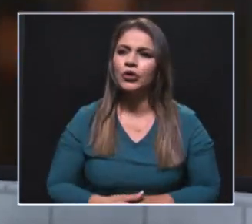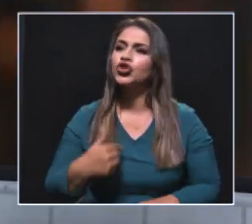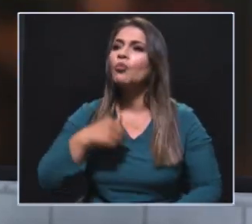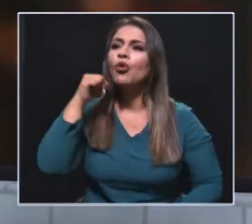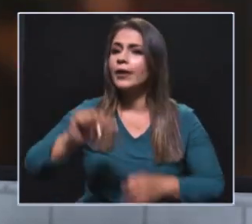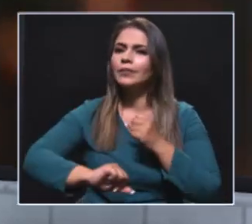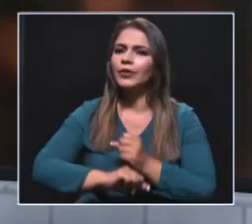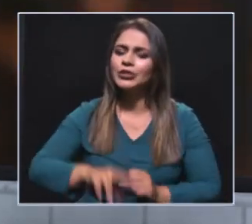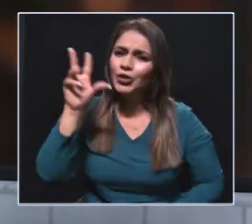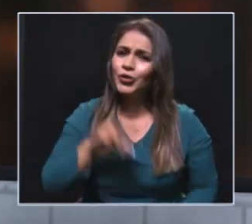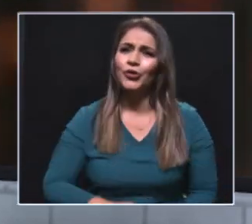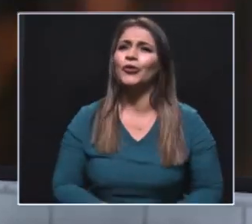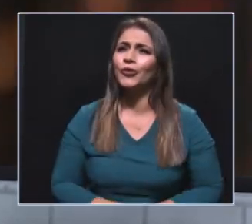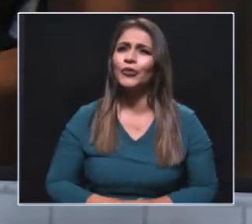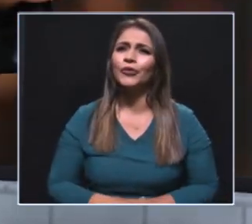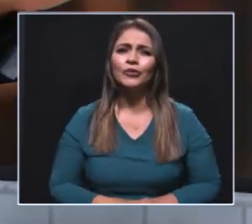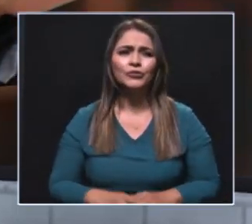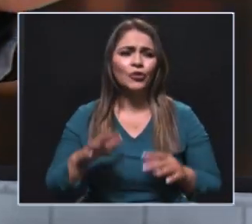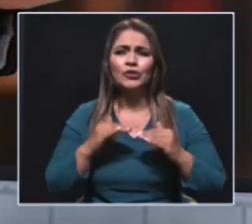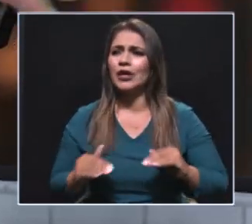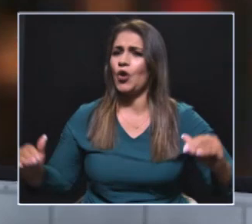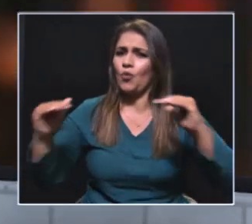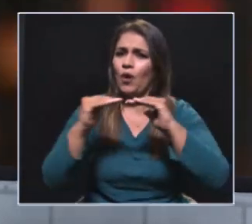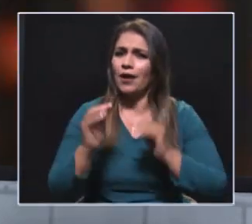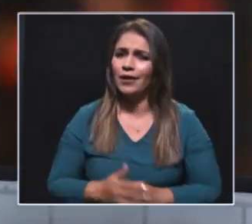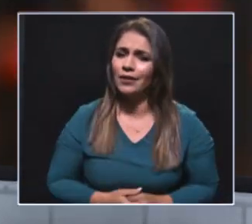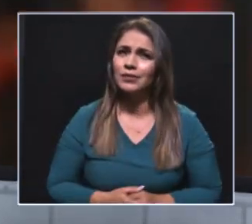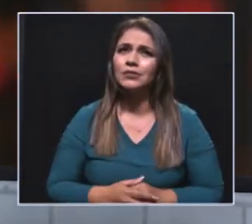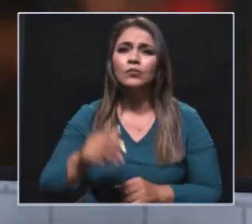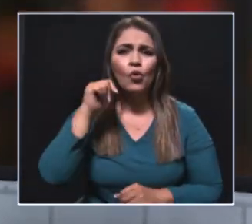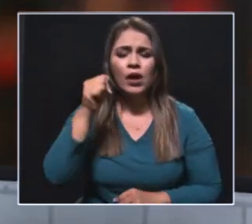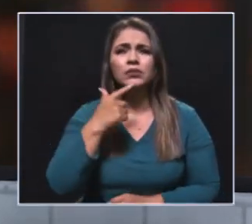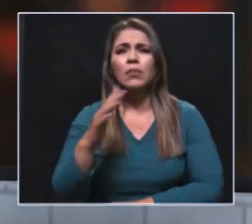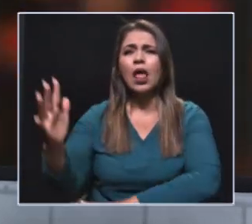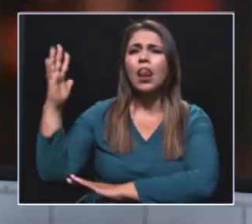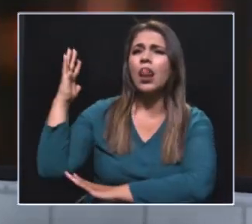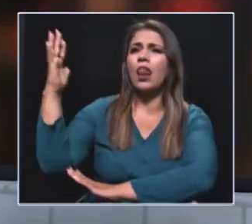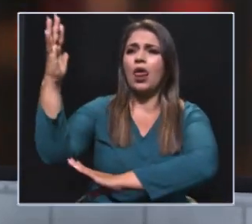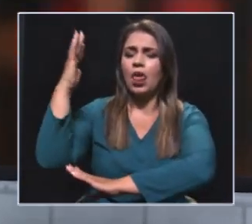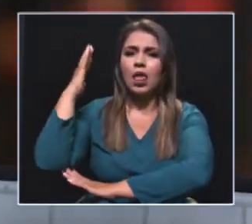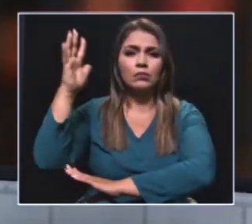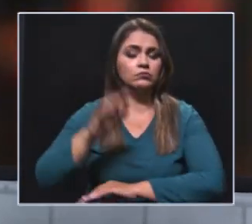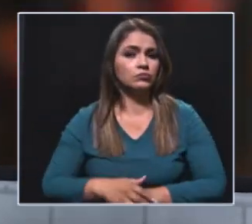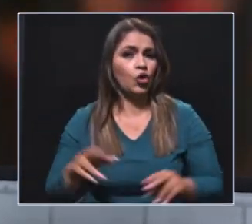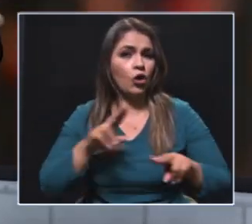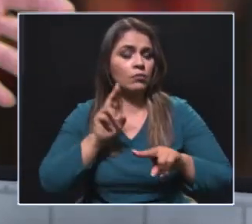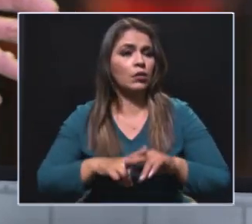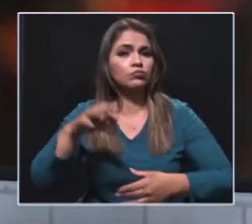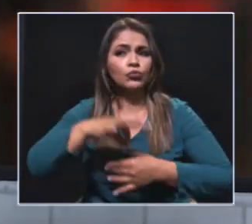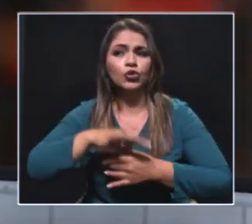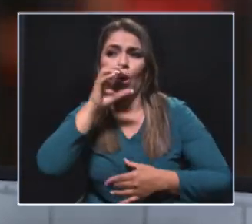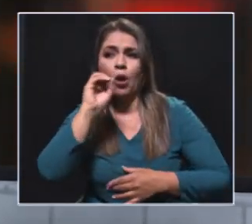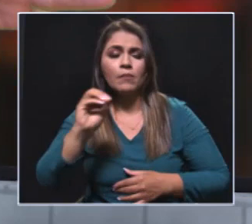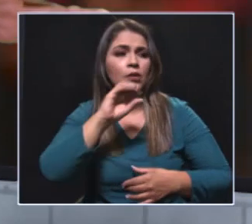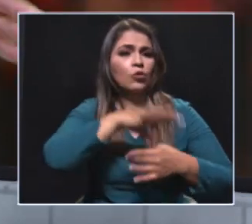porque ante la ley y ante la ley y ante Dios todos somos iguales. Y las mujeres ya saben en sus discursos que le están pidiendo el concurso, la posibilidad del voto a los